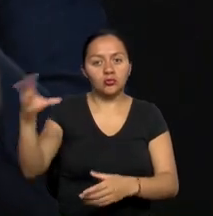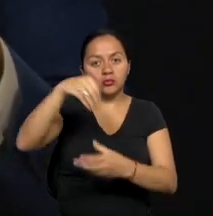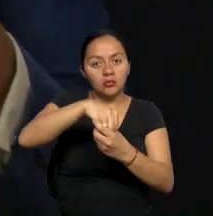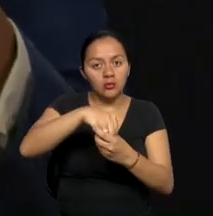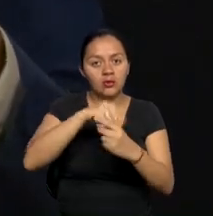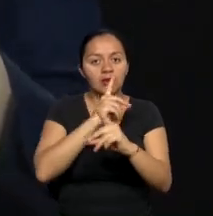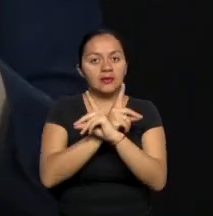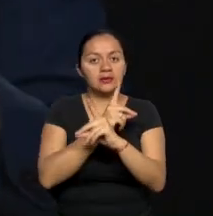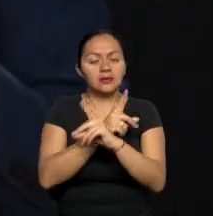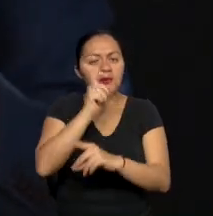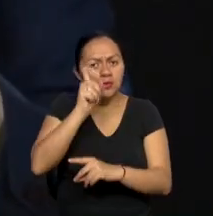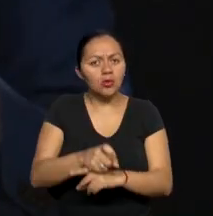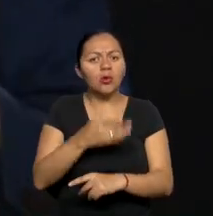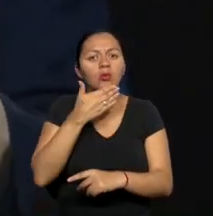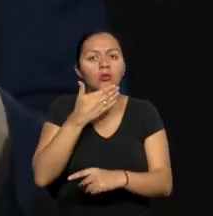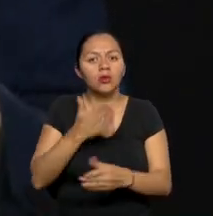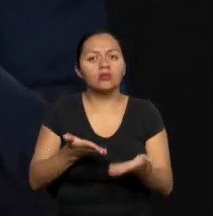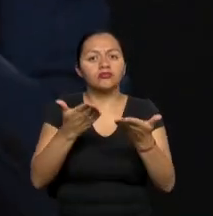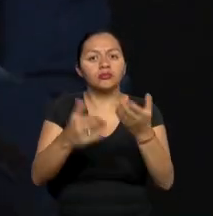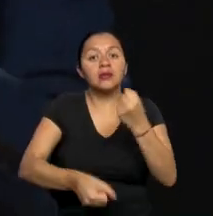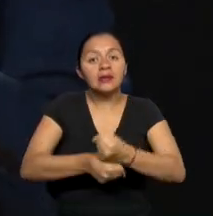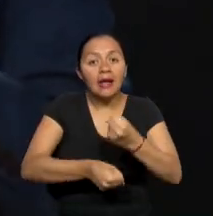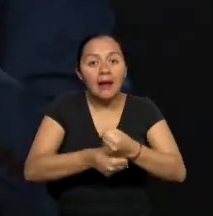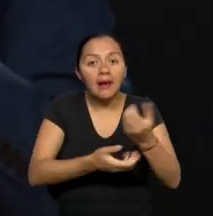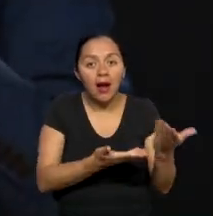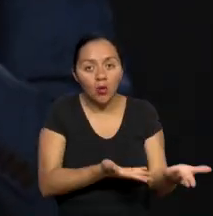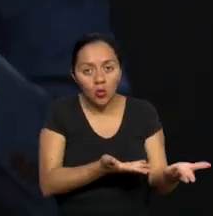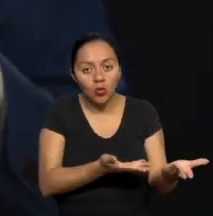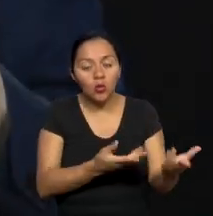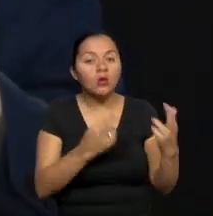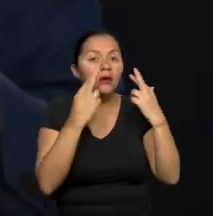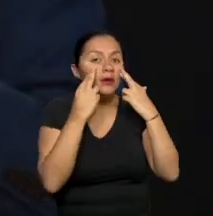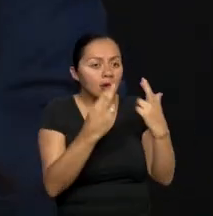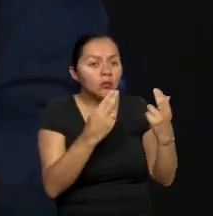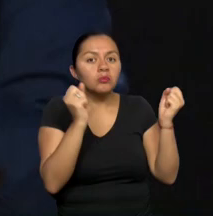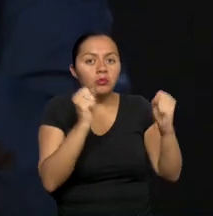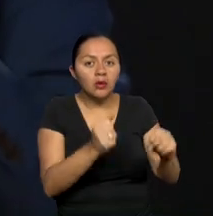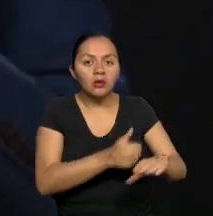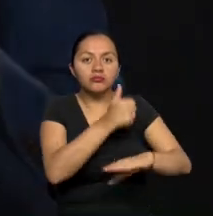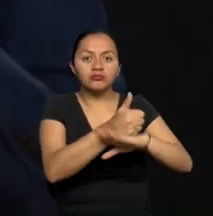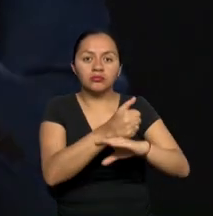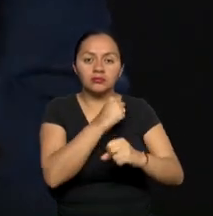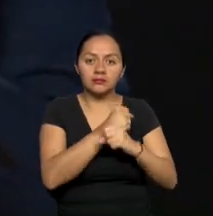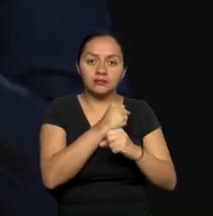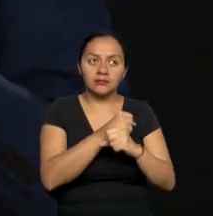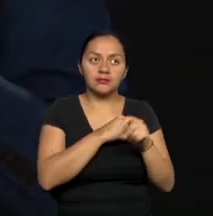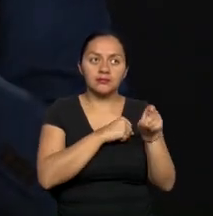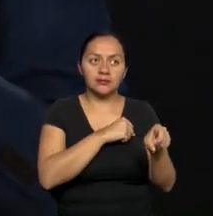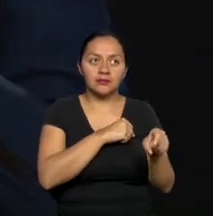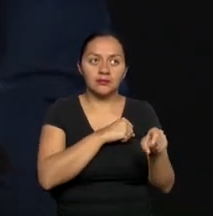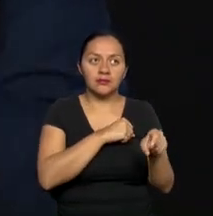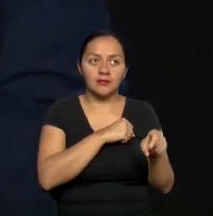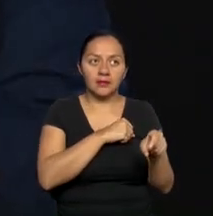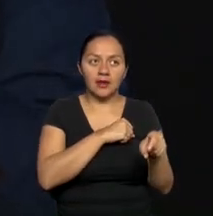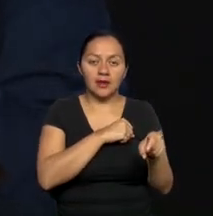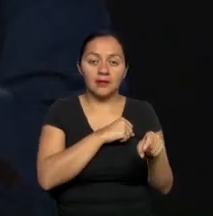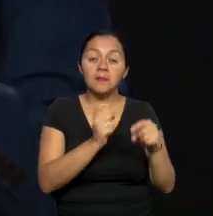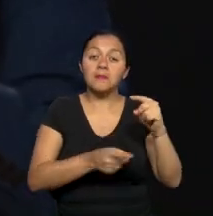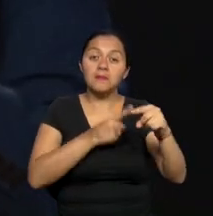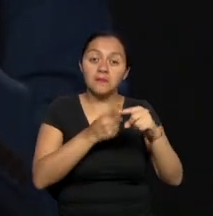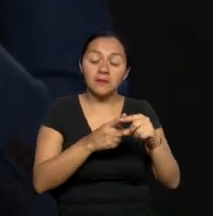discapacidades para darles ventajas laborales, para darles ventajas competitivas también. Y esta